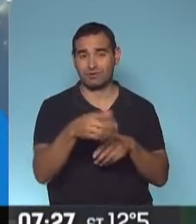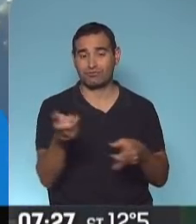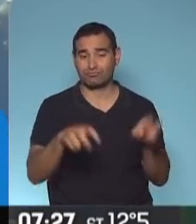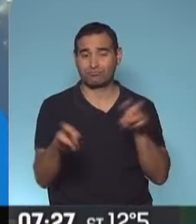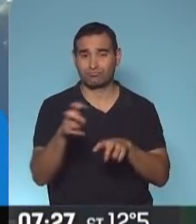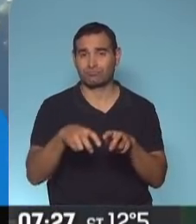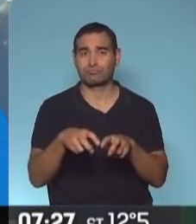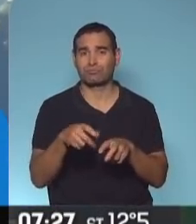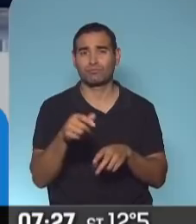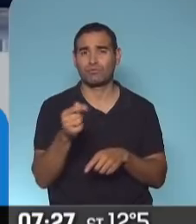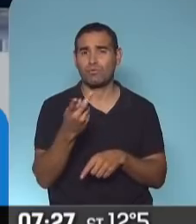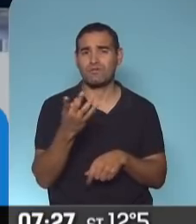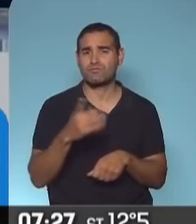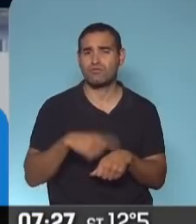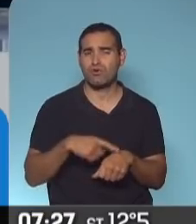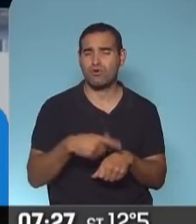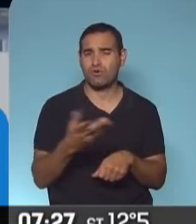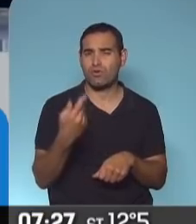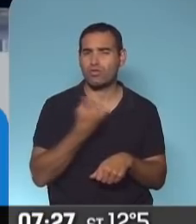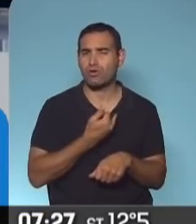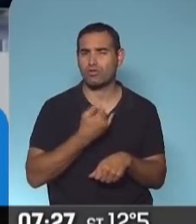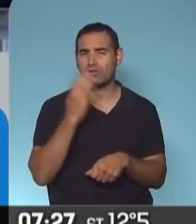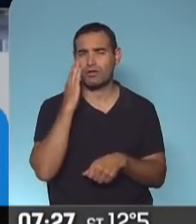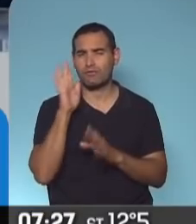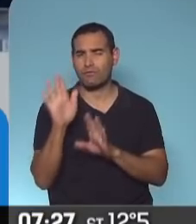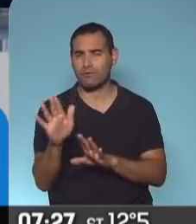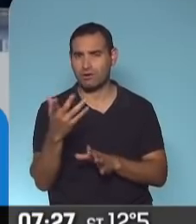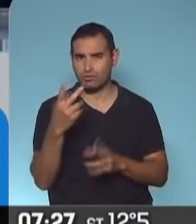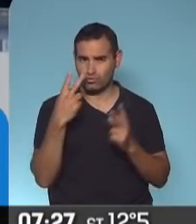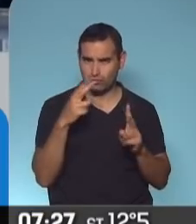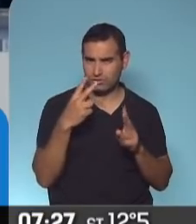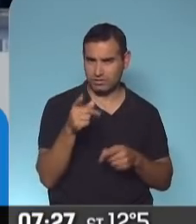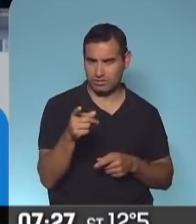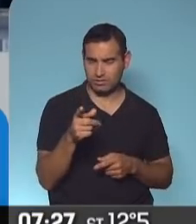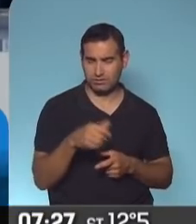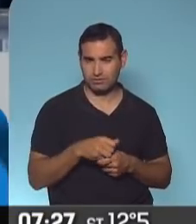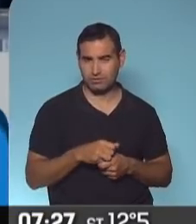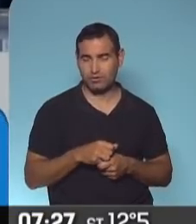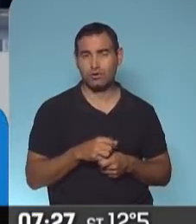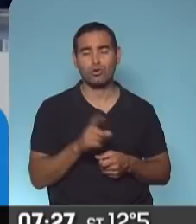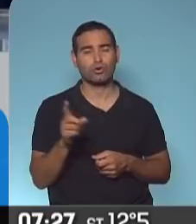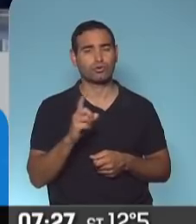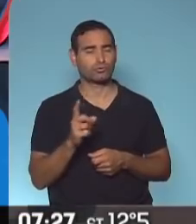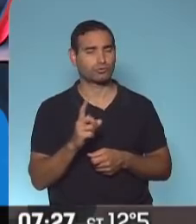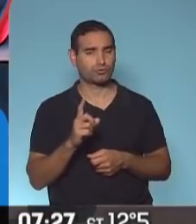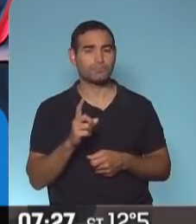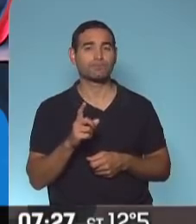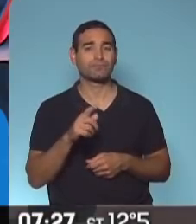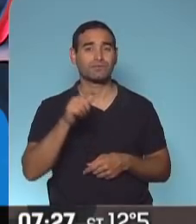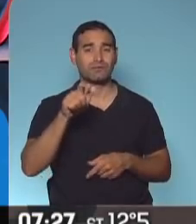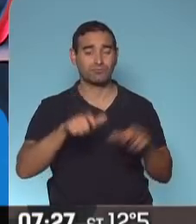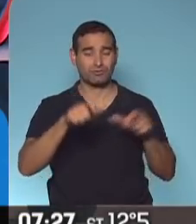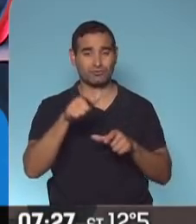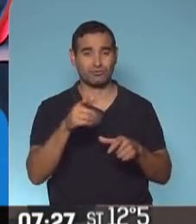Quiaca estaban allí en esta ciudad? ¿Y dónde estaban alojados? ¿En carácter de turistas estaban? No, no, no. Los que